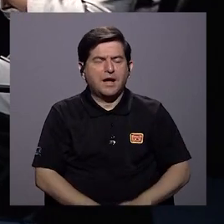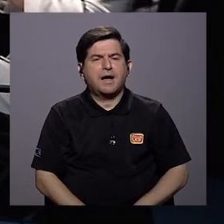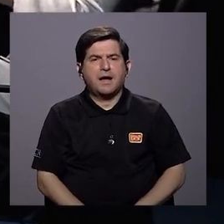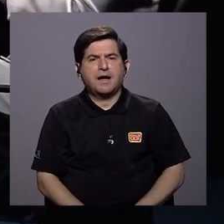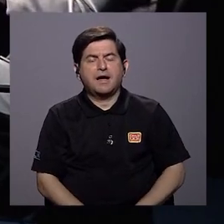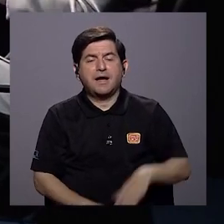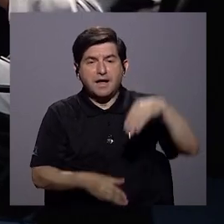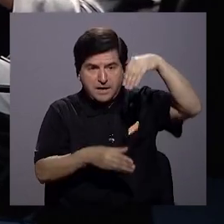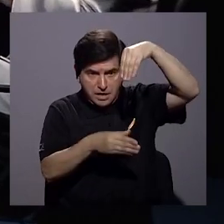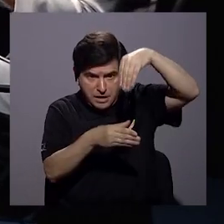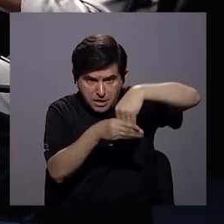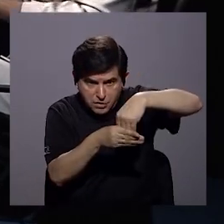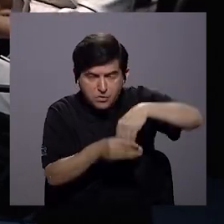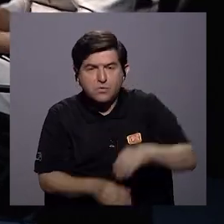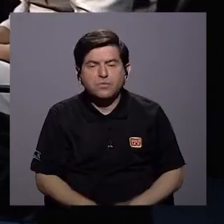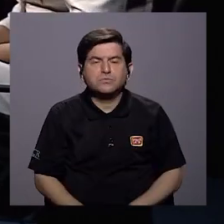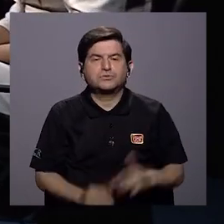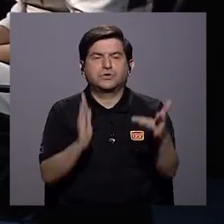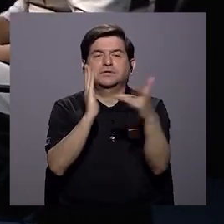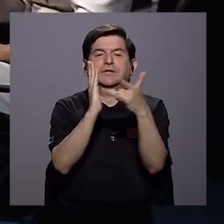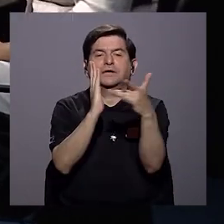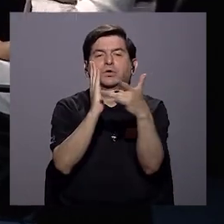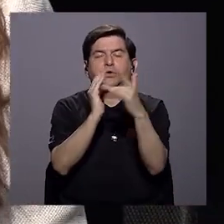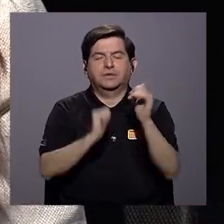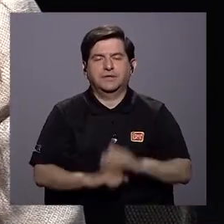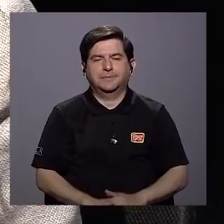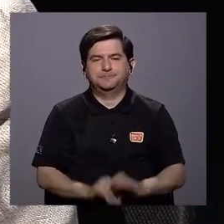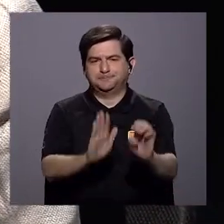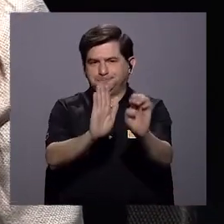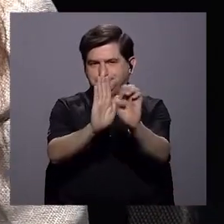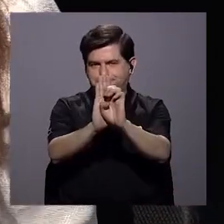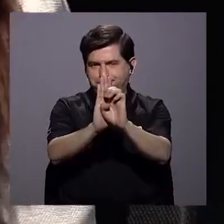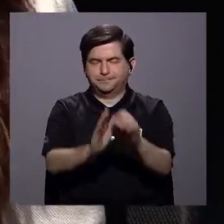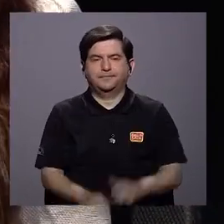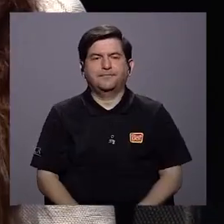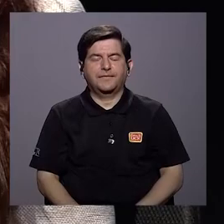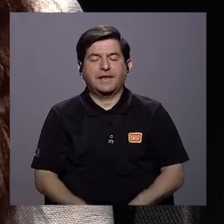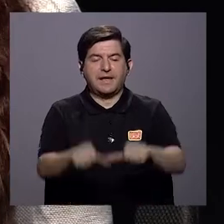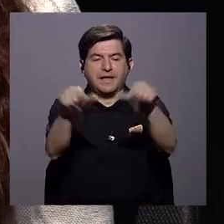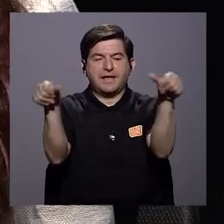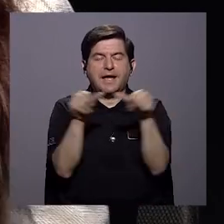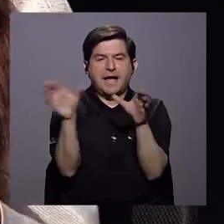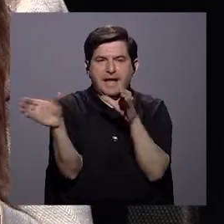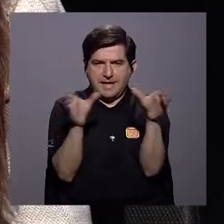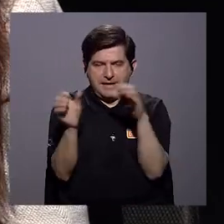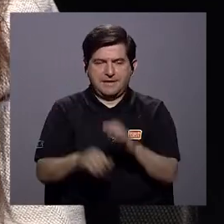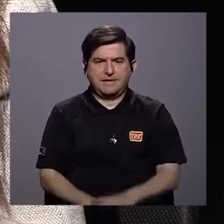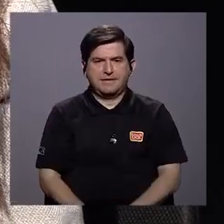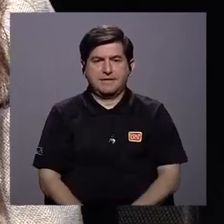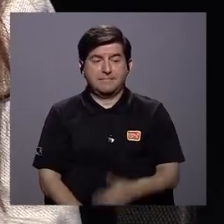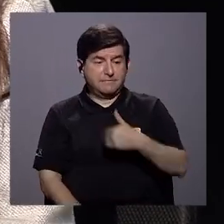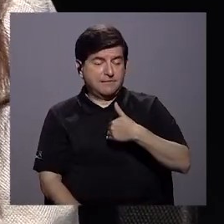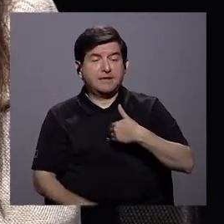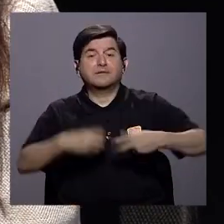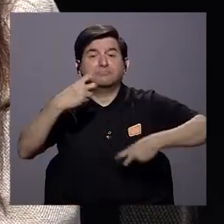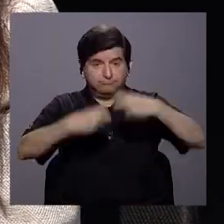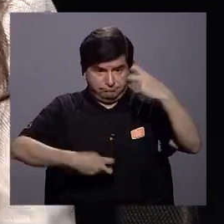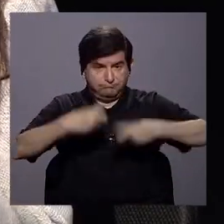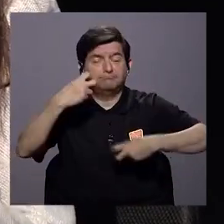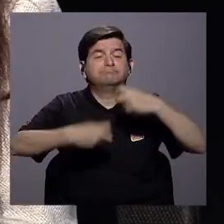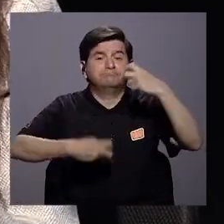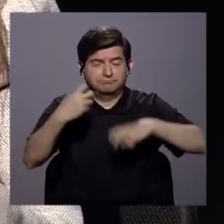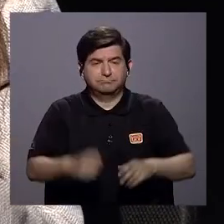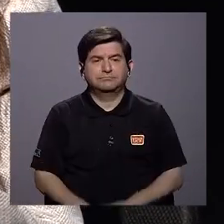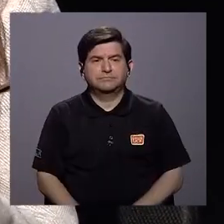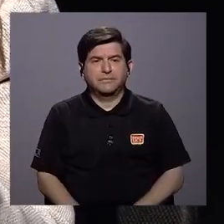incorporación cada vez mayor de la tecnología. Pongo un ejemplo, el sector comercio. Es un sector que ha enfrentado dificultades